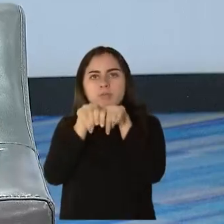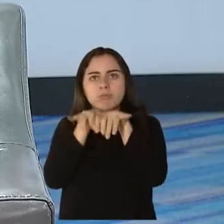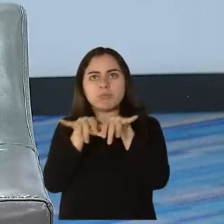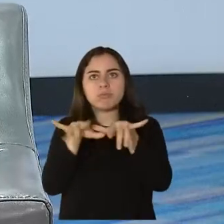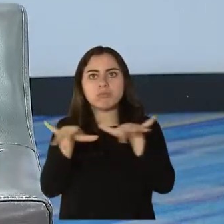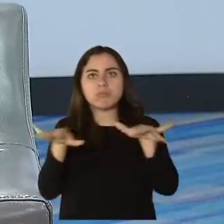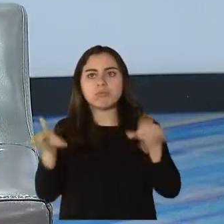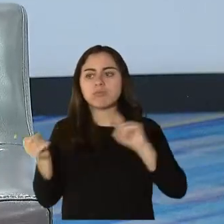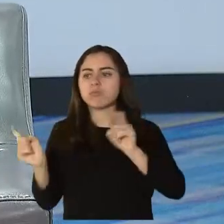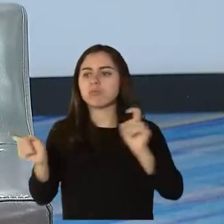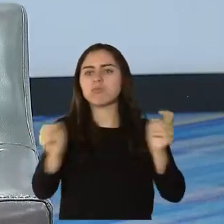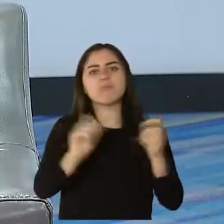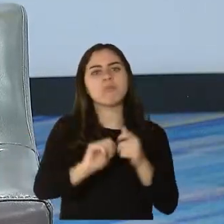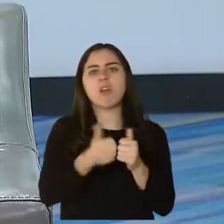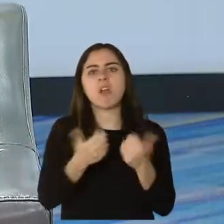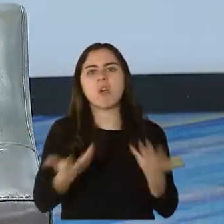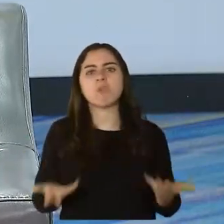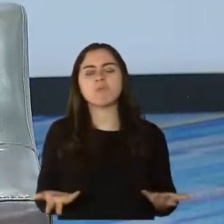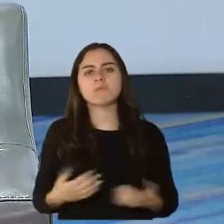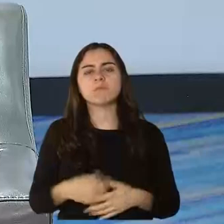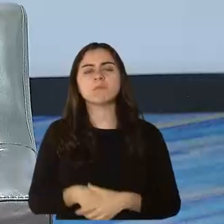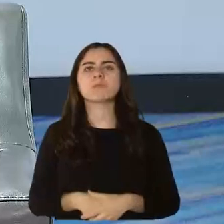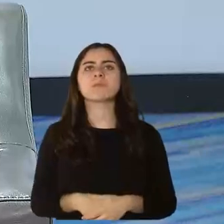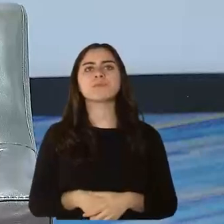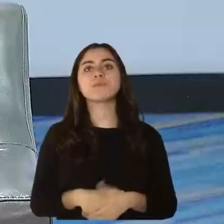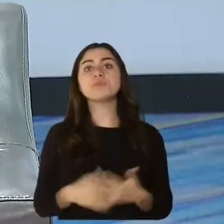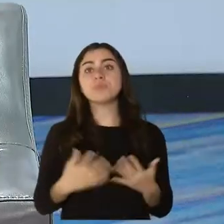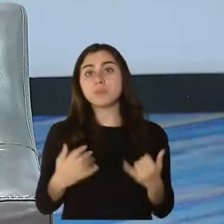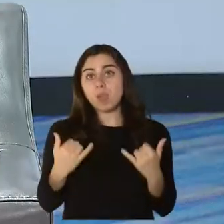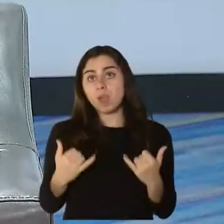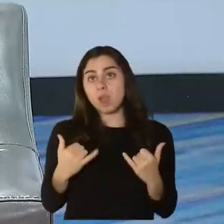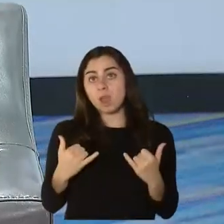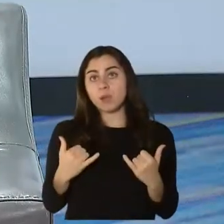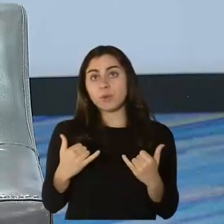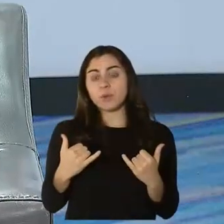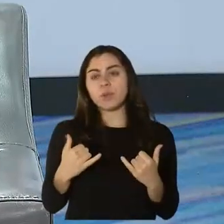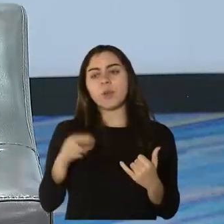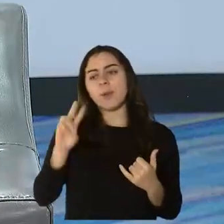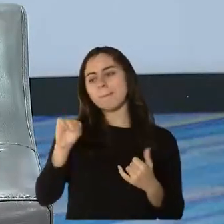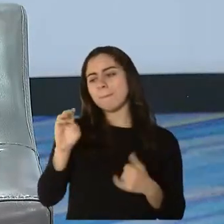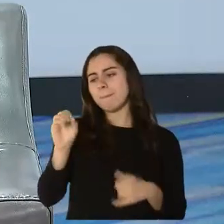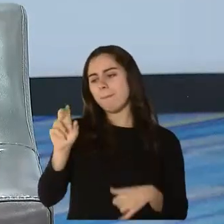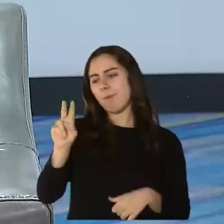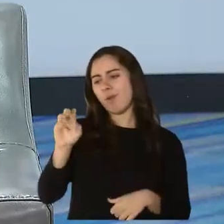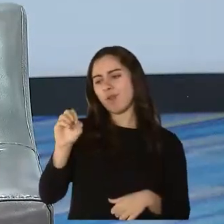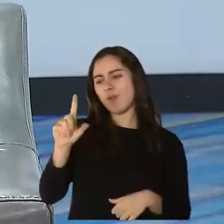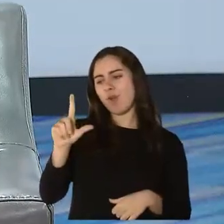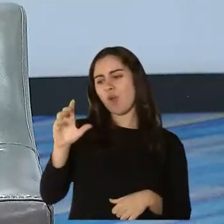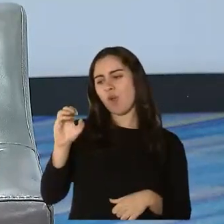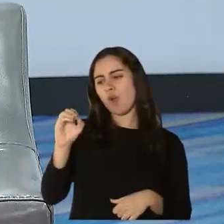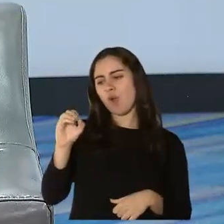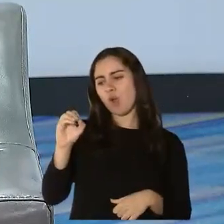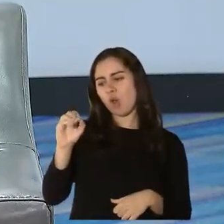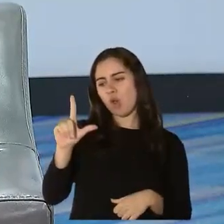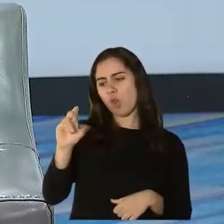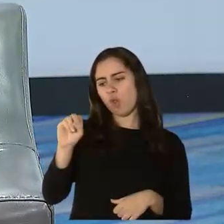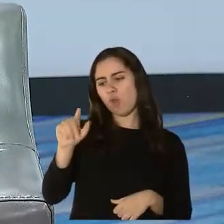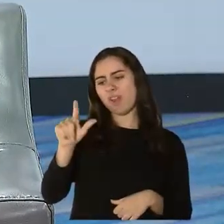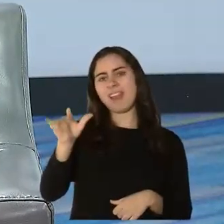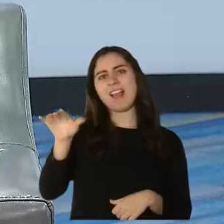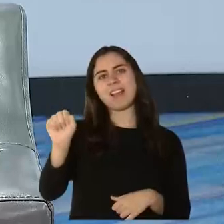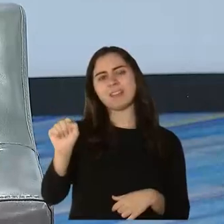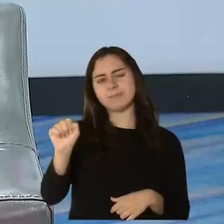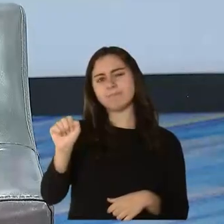lo que se está mirando al presente es que el tratamiento con los monoclonales en combinación va a ser